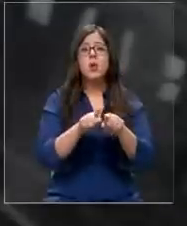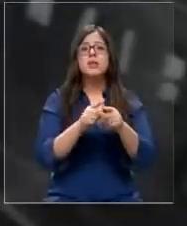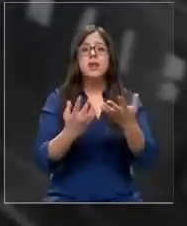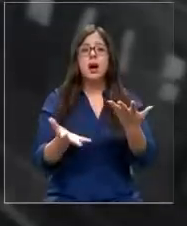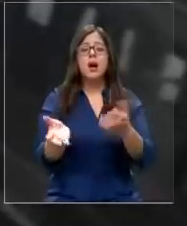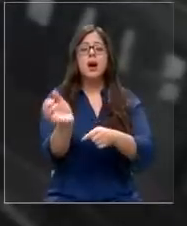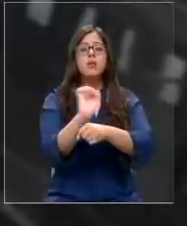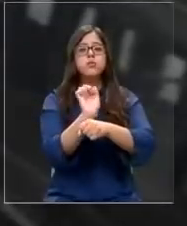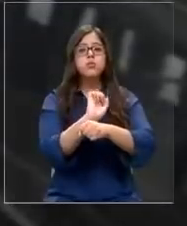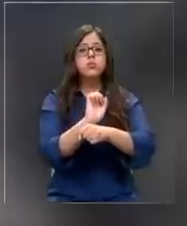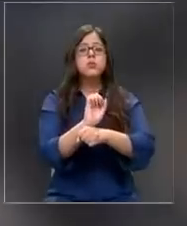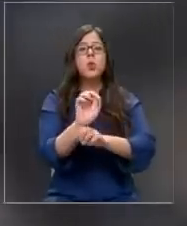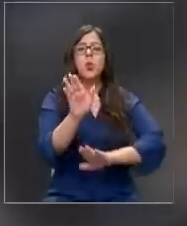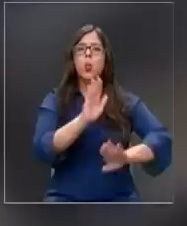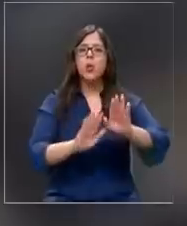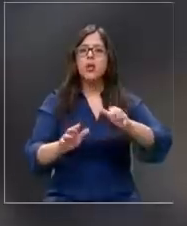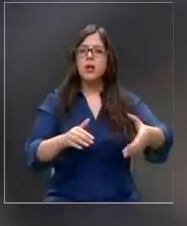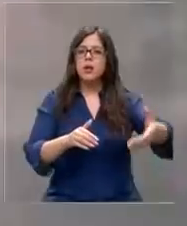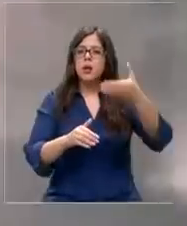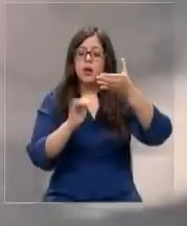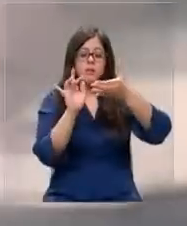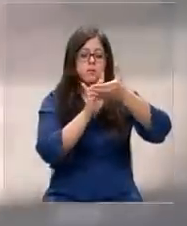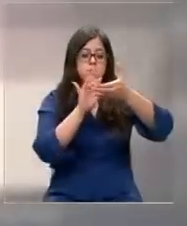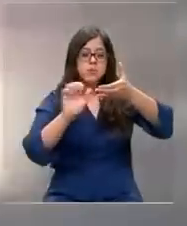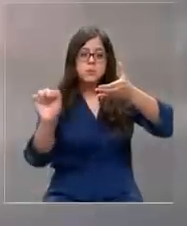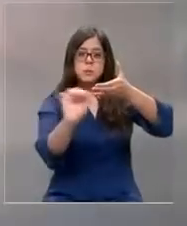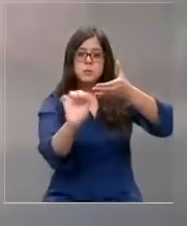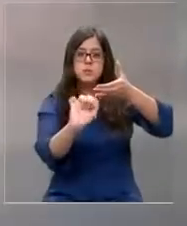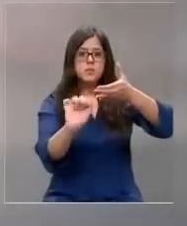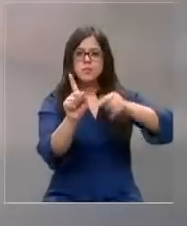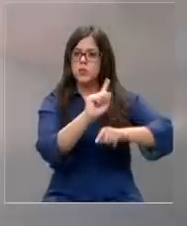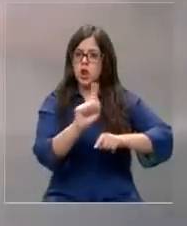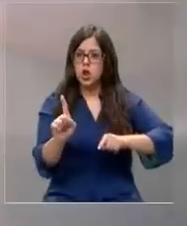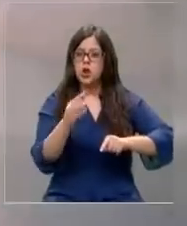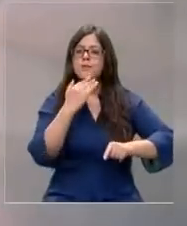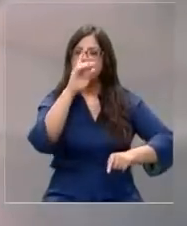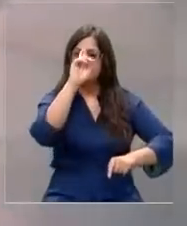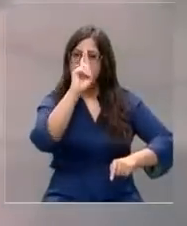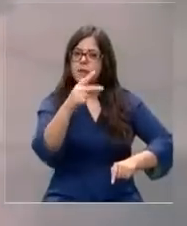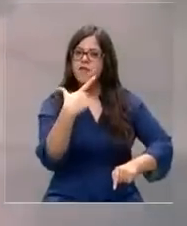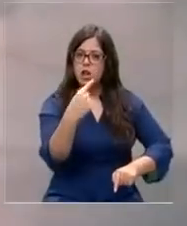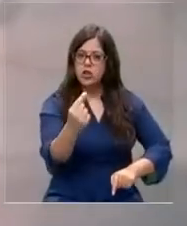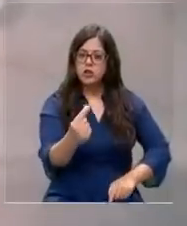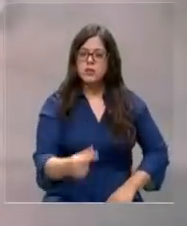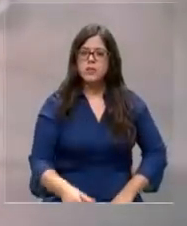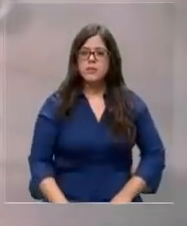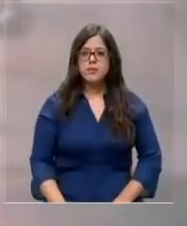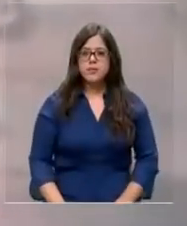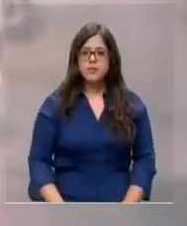defensiva, no usar el teléfono celular mientras conduce y respetar los límites de velocidad.